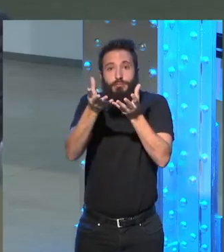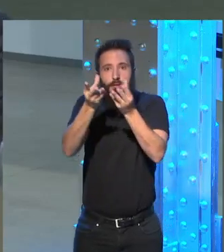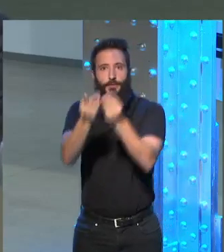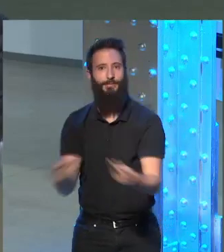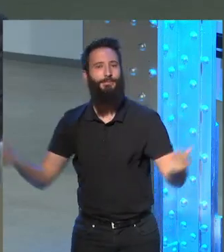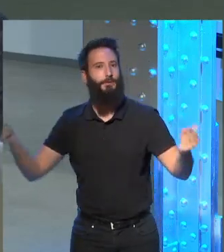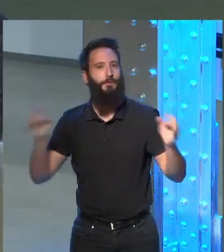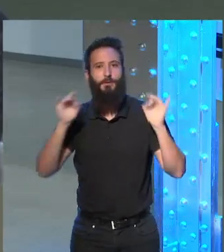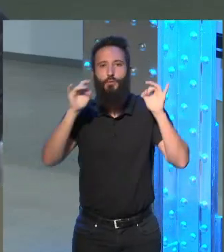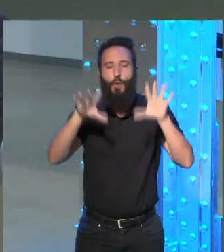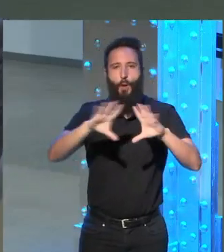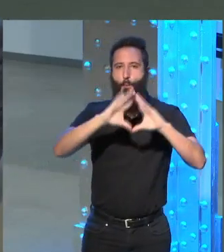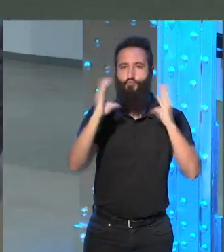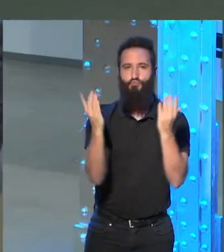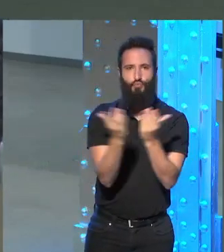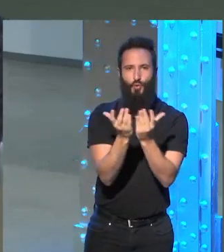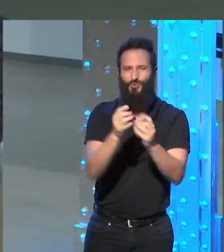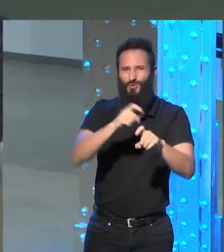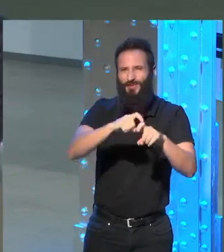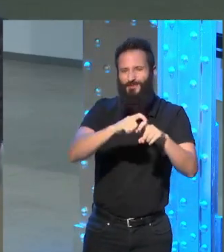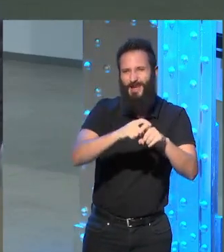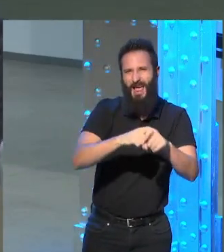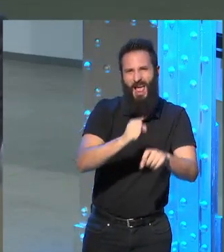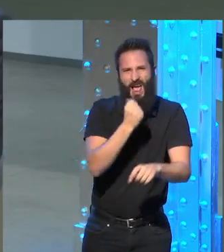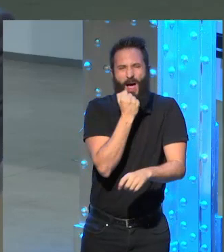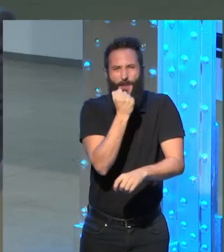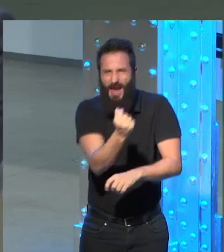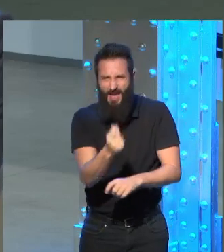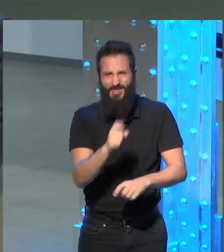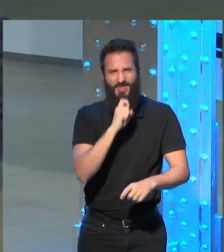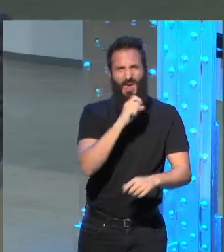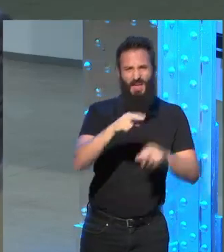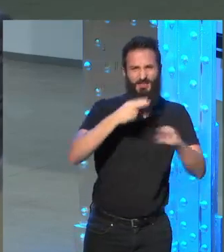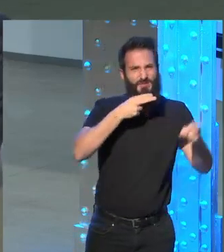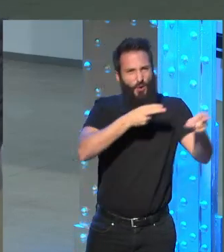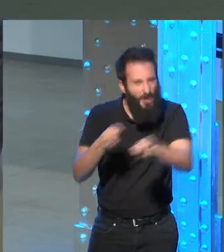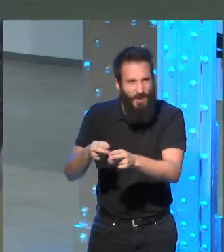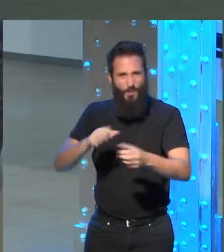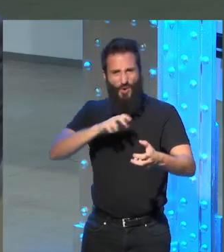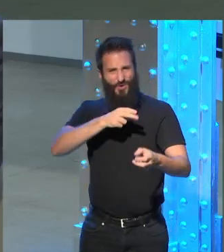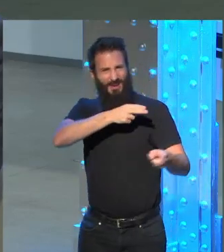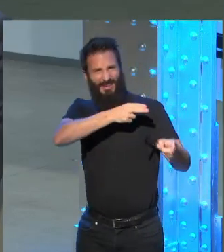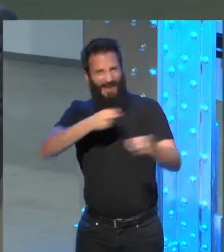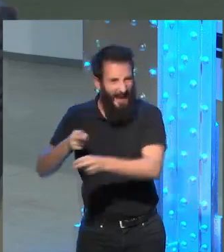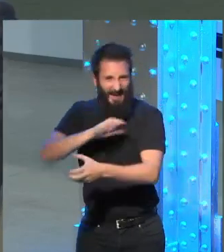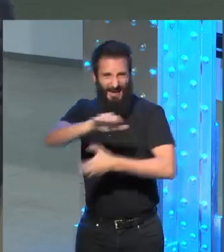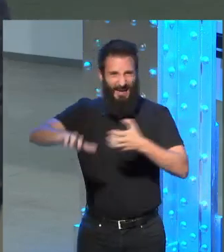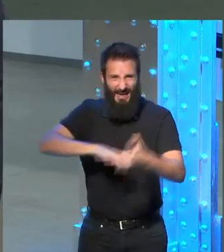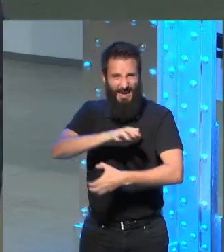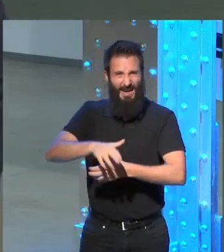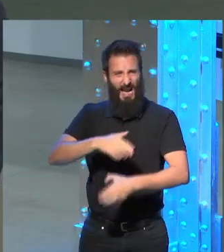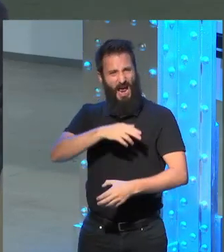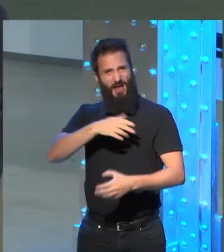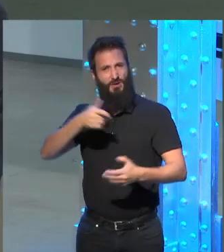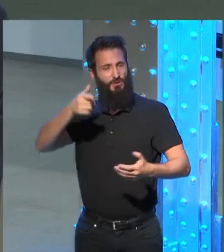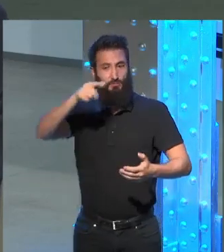bueno, es un mundo también con todo tipo de amenazas, desde el terrorismo, la guerra, los nacionalismos. Y yo creo que